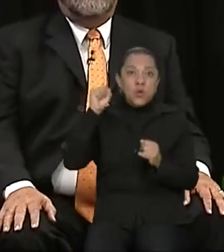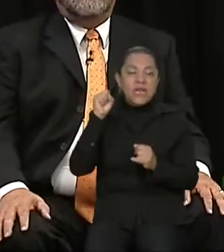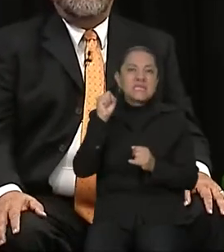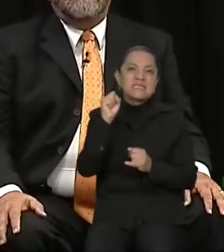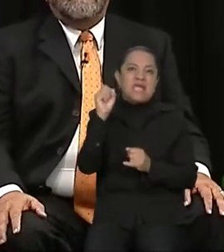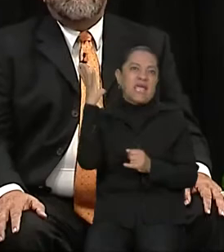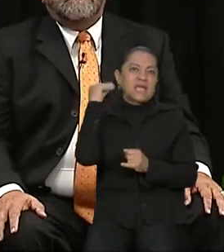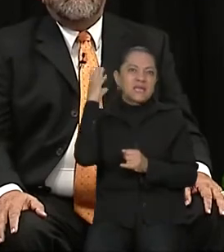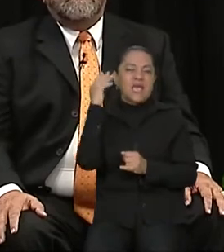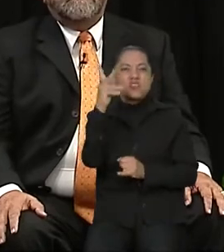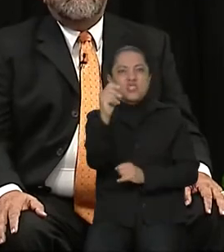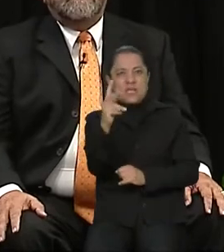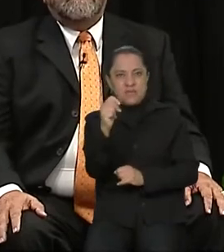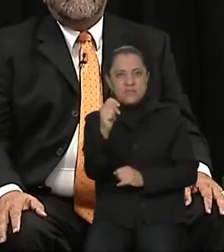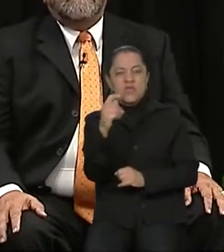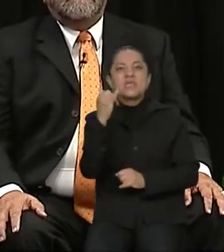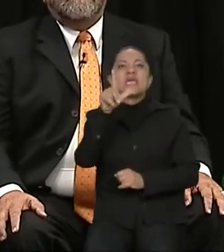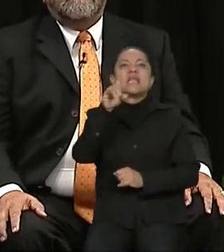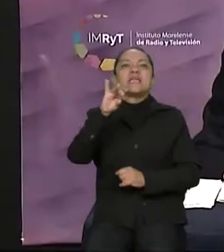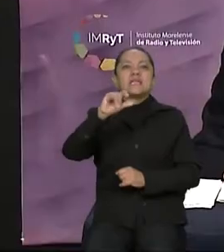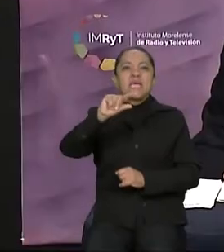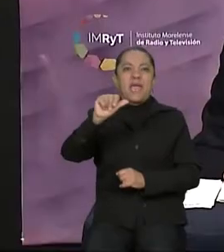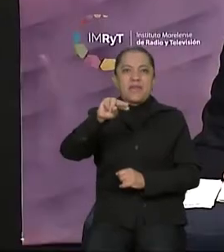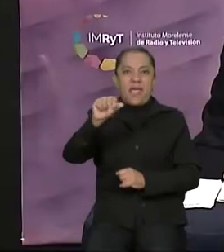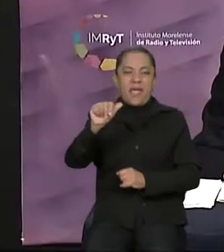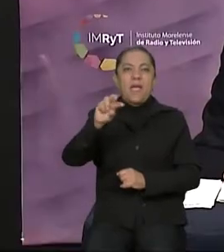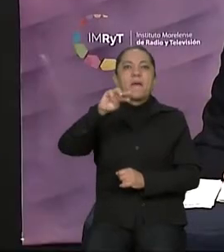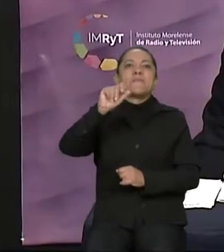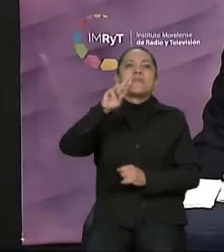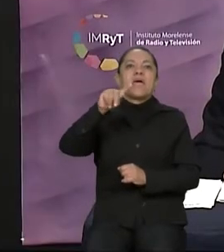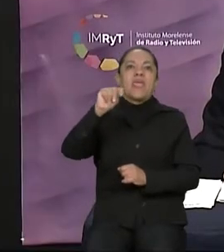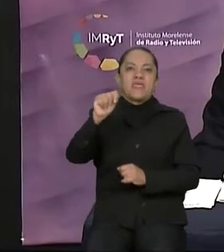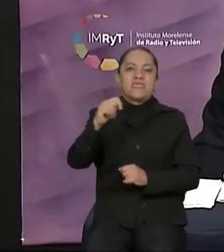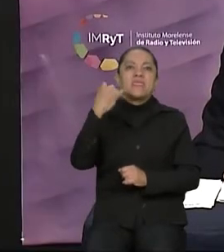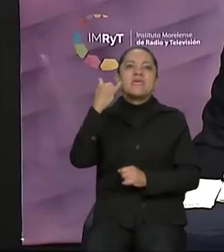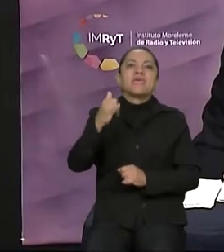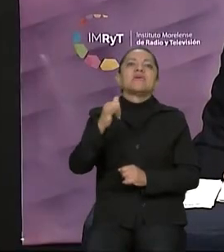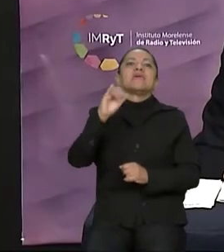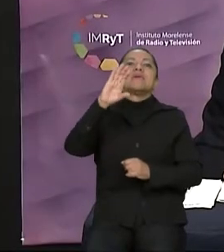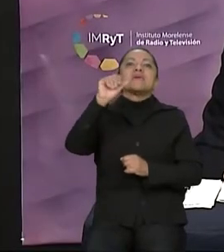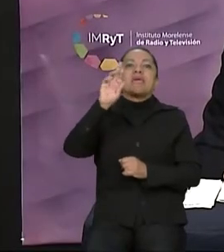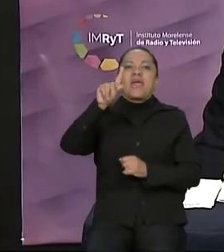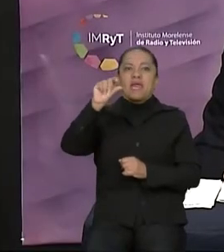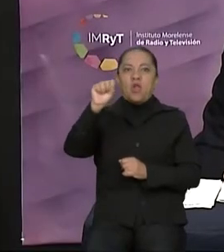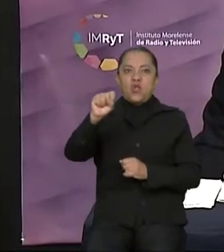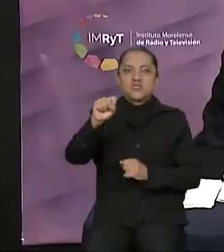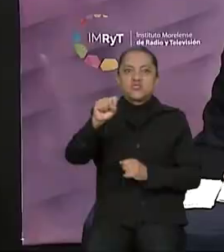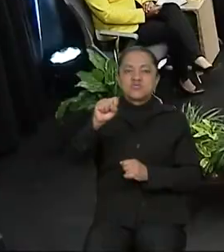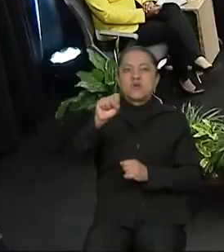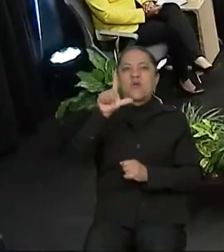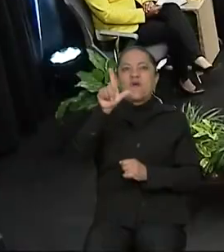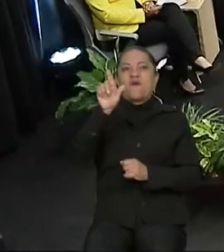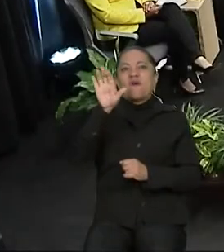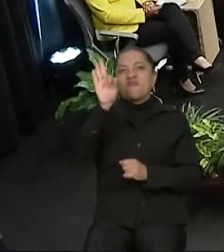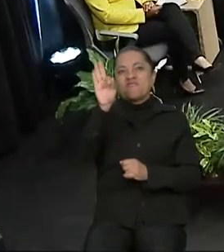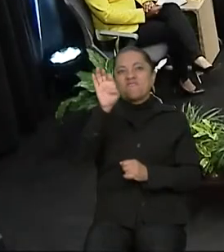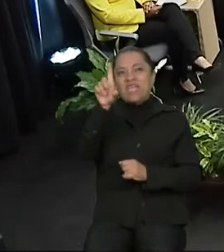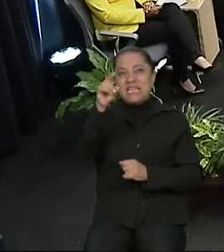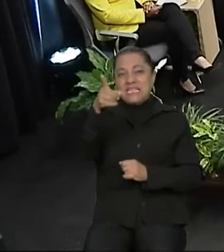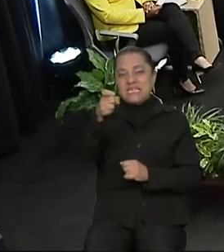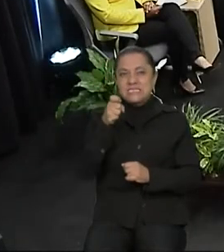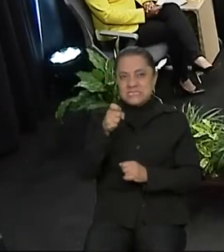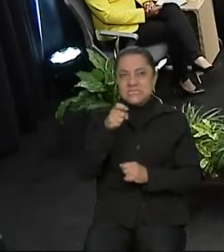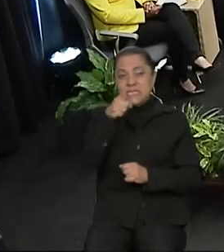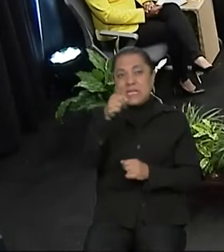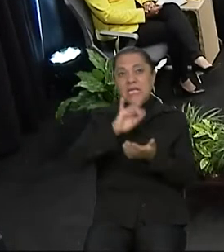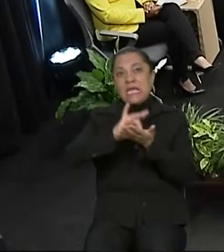a Liliana Maret y a Carlos Félix Gagiola por partida doble. Carlos, por su generosa colaboración. Lamento algunas